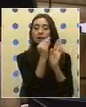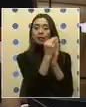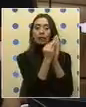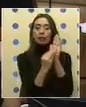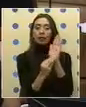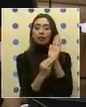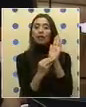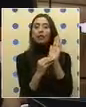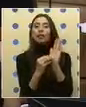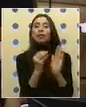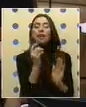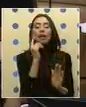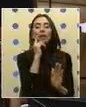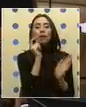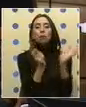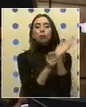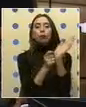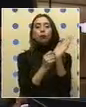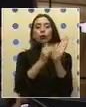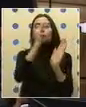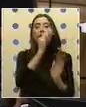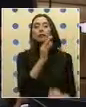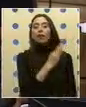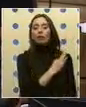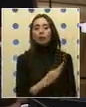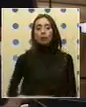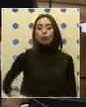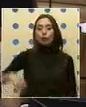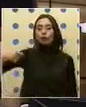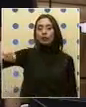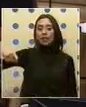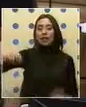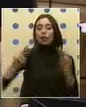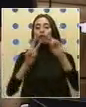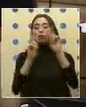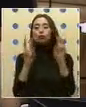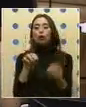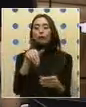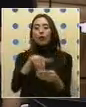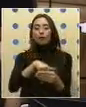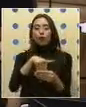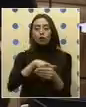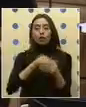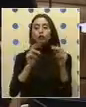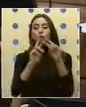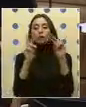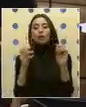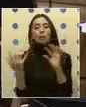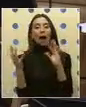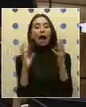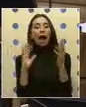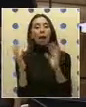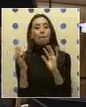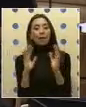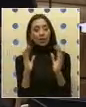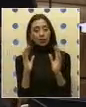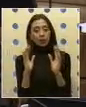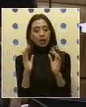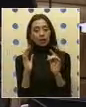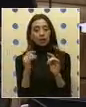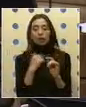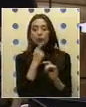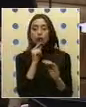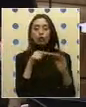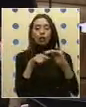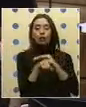de senadores y diputados en relación a la votación en materias ambientales. Sin entrar